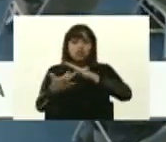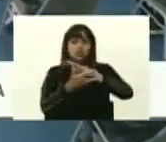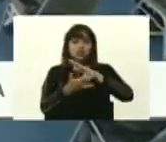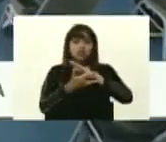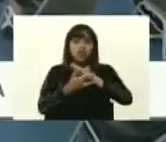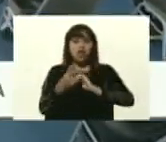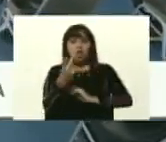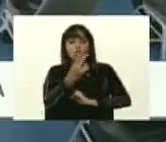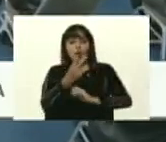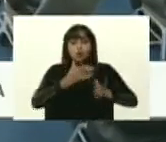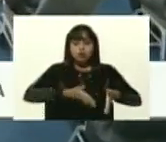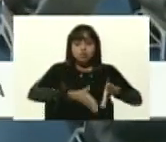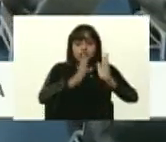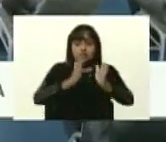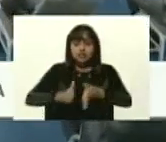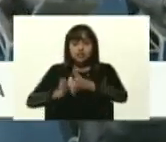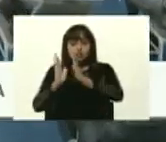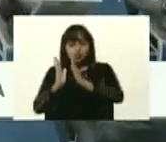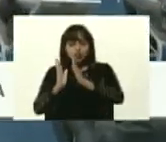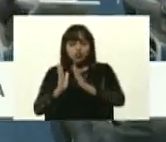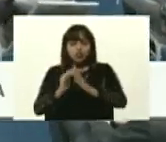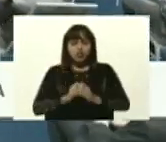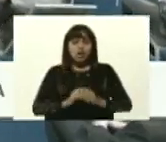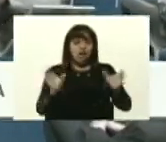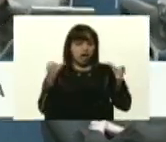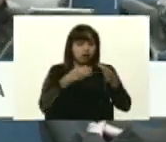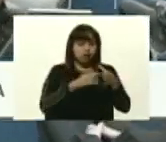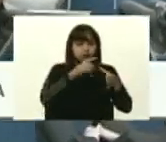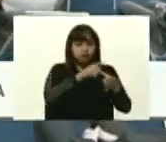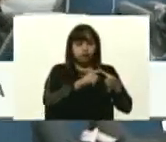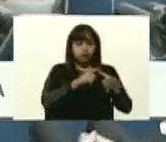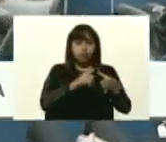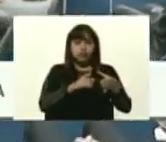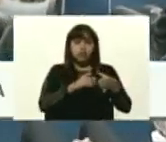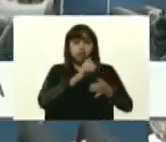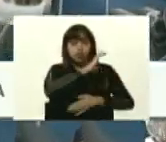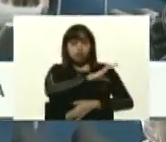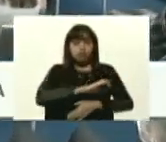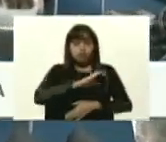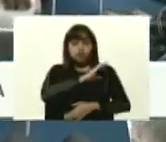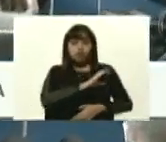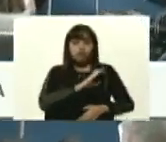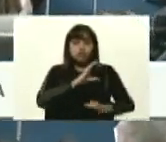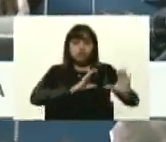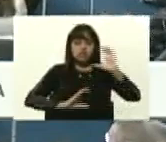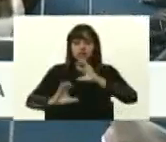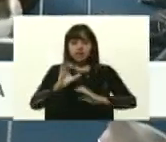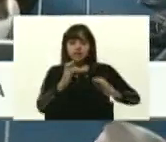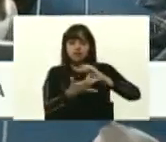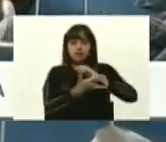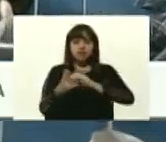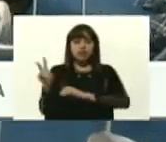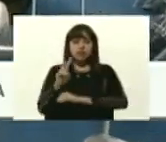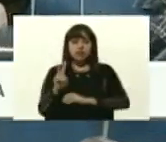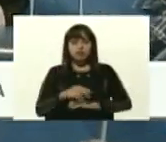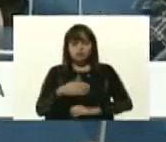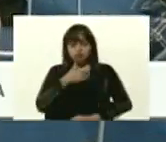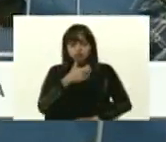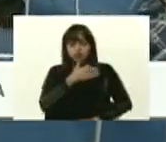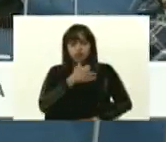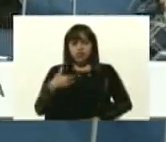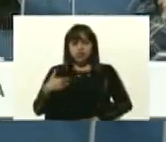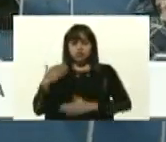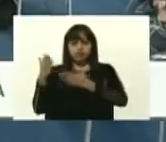Sería dos direcciones que tendría el gran polo científico y tecnológico de Venezuela. Yo quisiera que